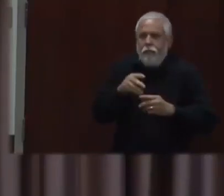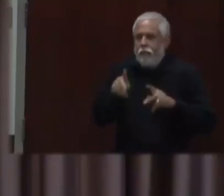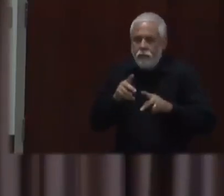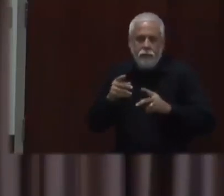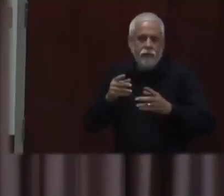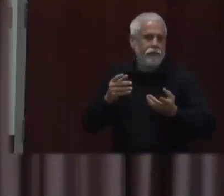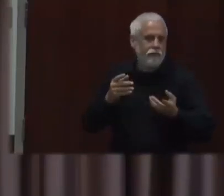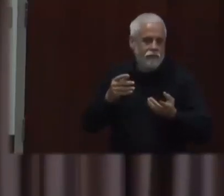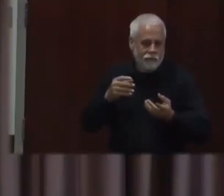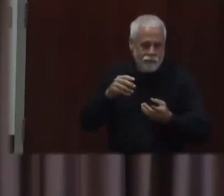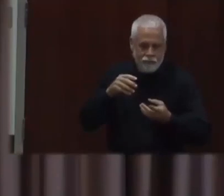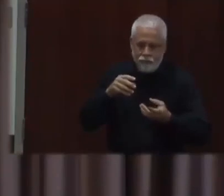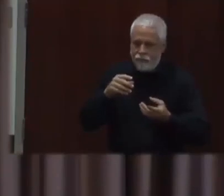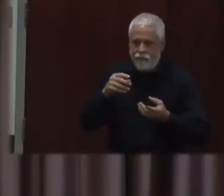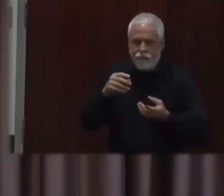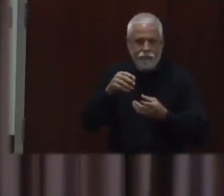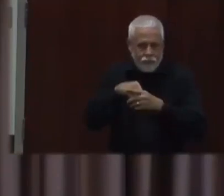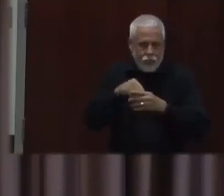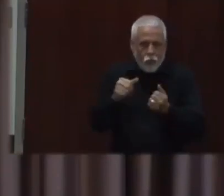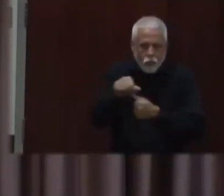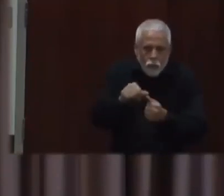transmisión. Entonces, hay,